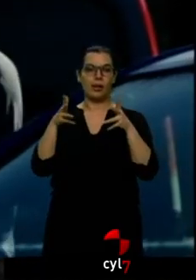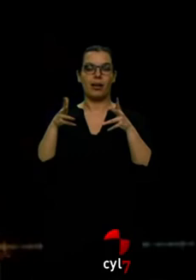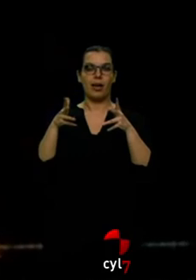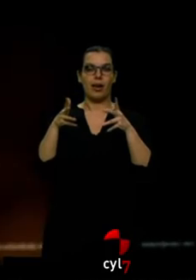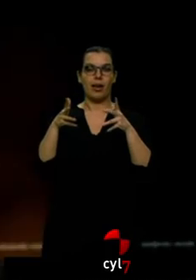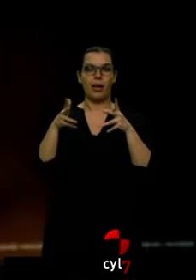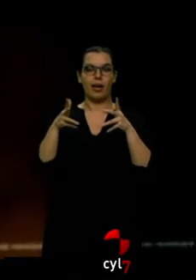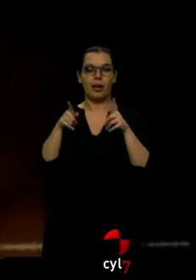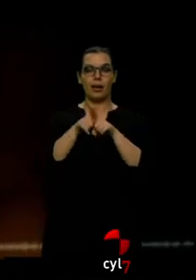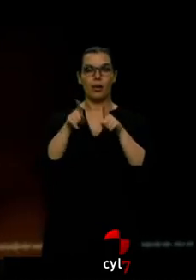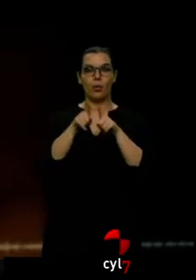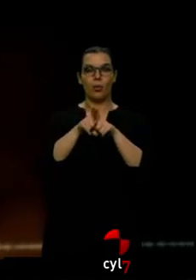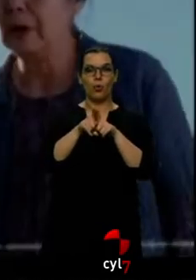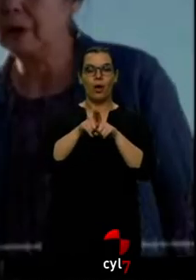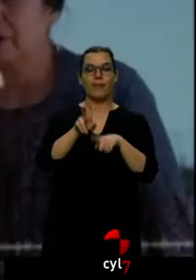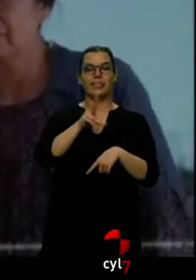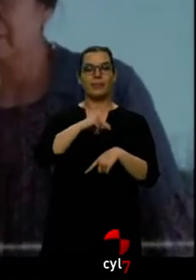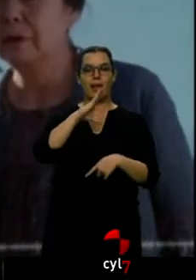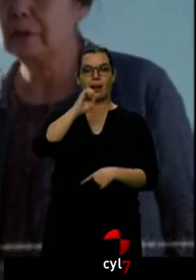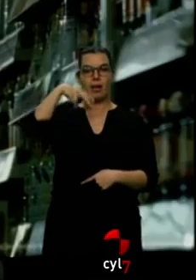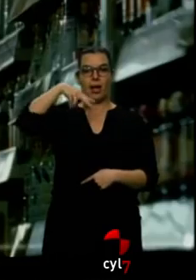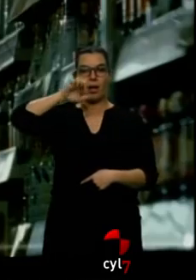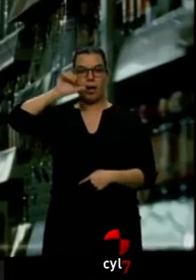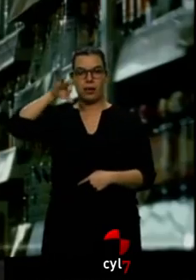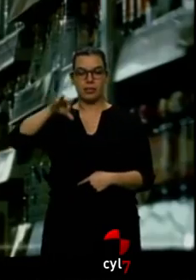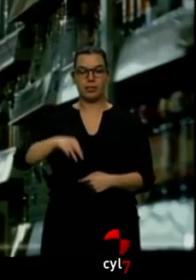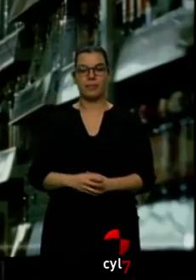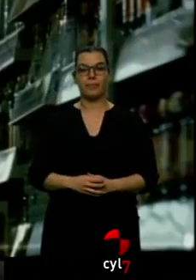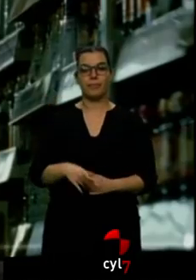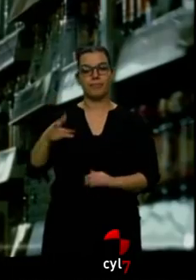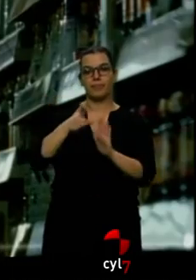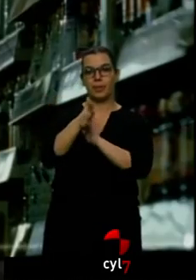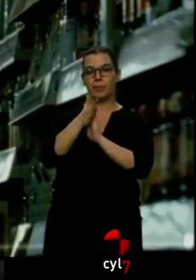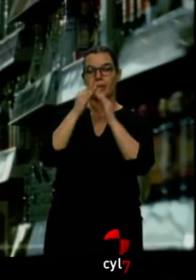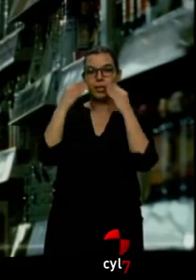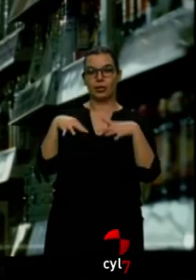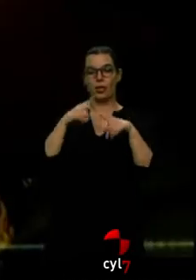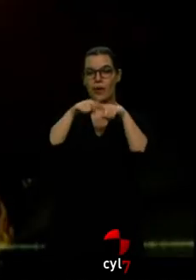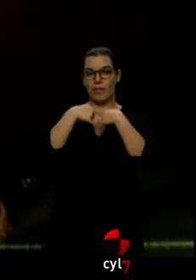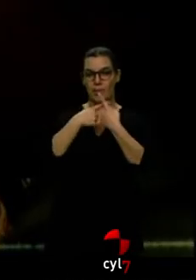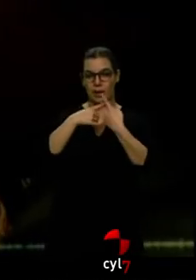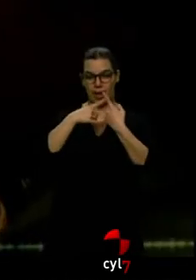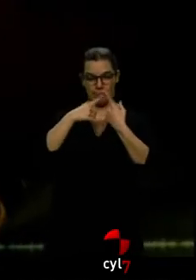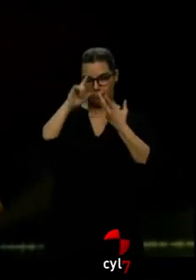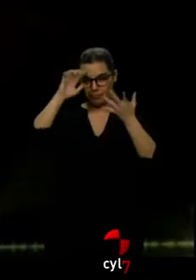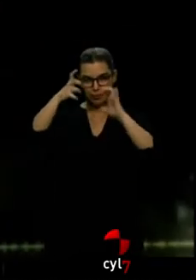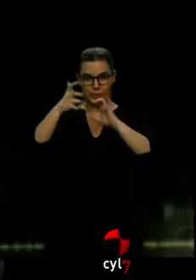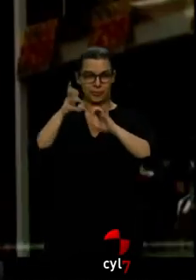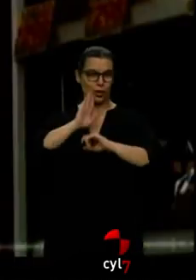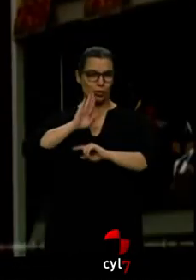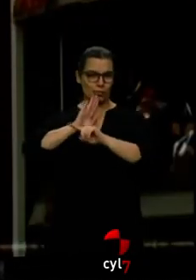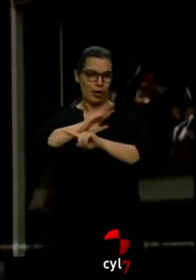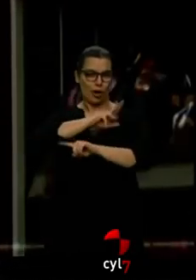Cannes. Normalmente nadie escoge a sus padres. Nos cuenta la historia de una disparatada familia de delincuentes que roban para